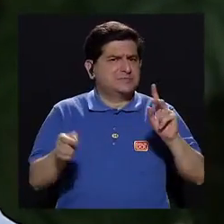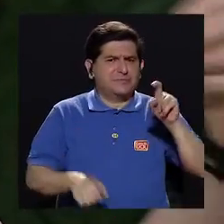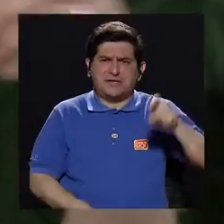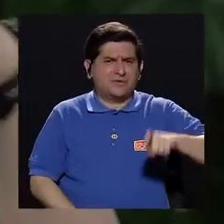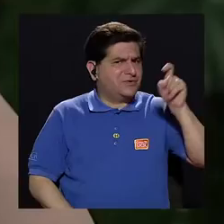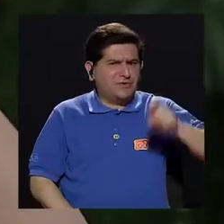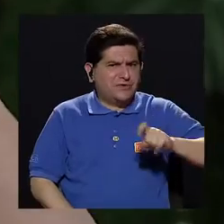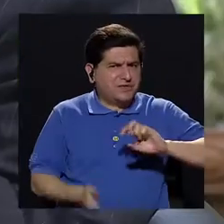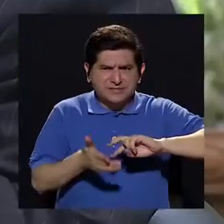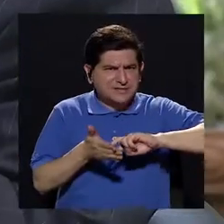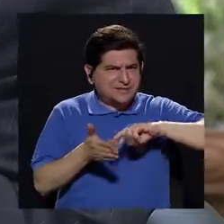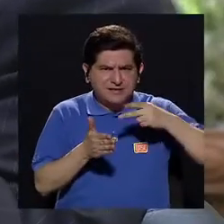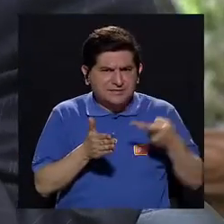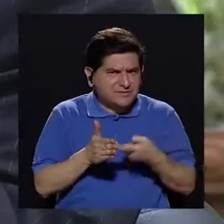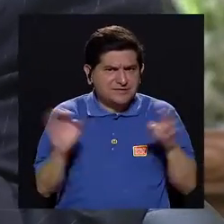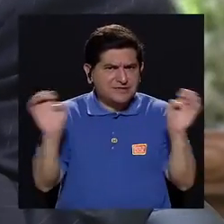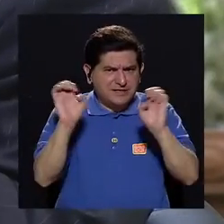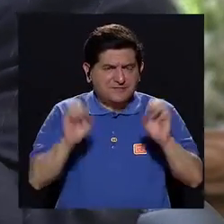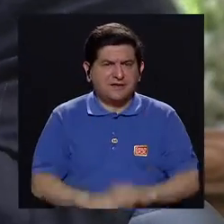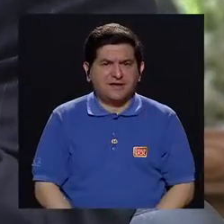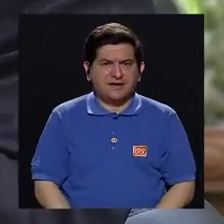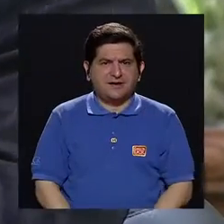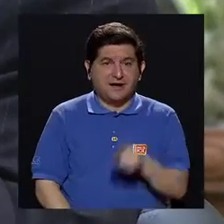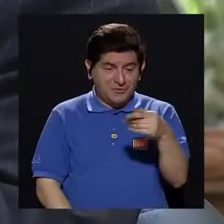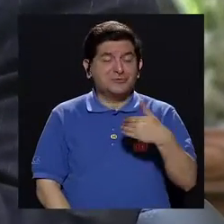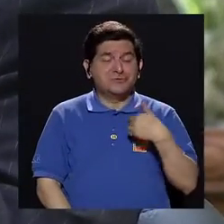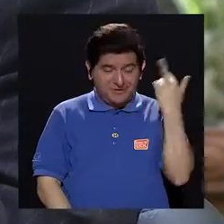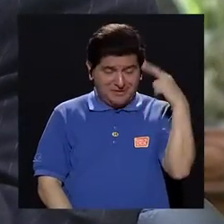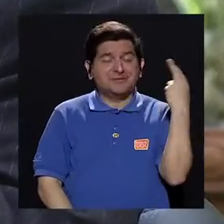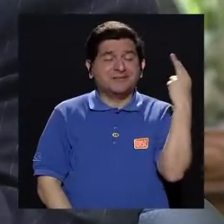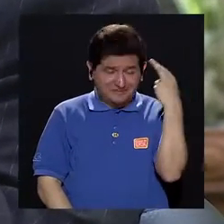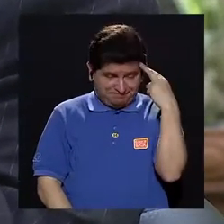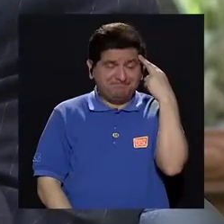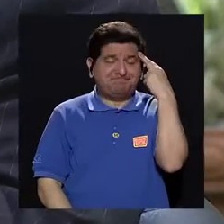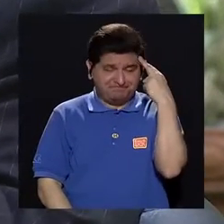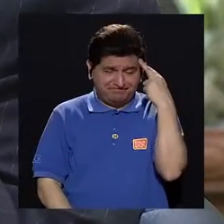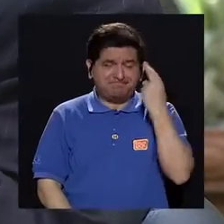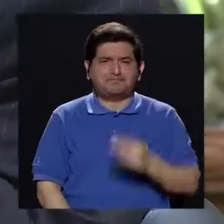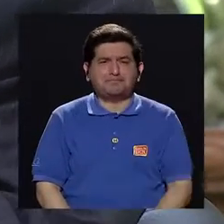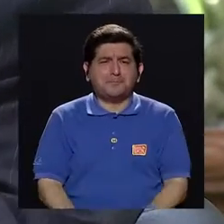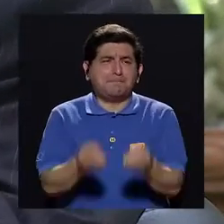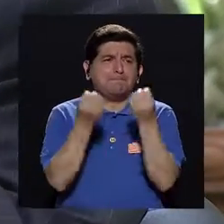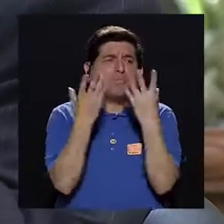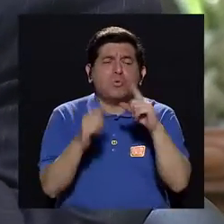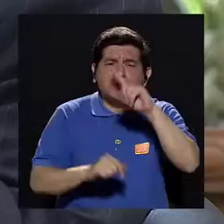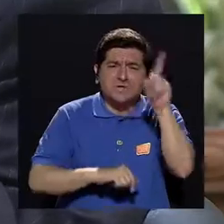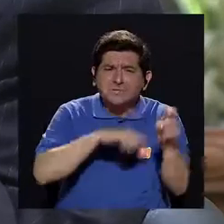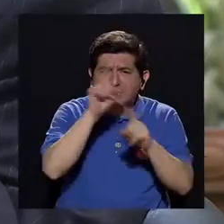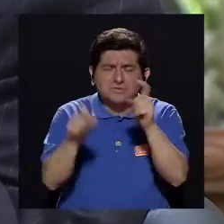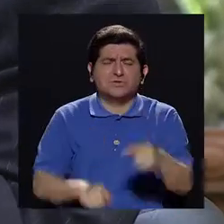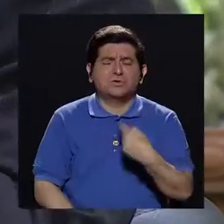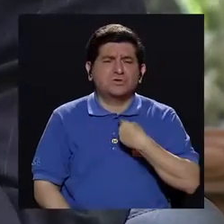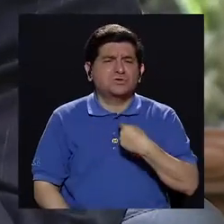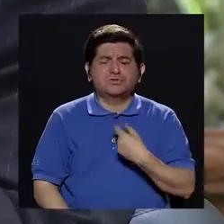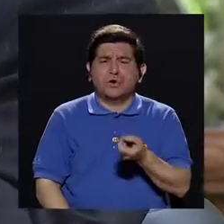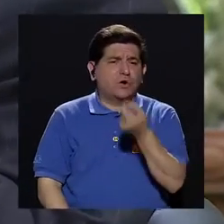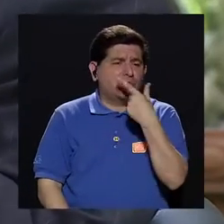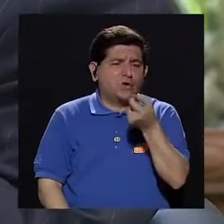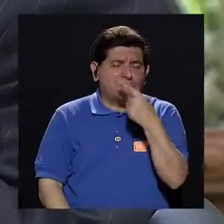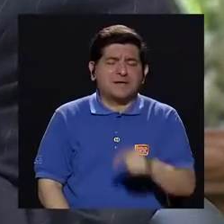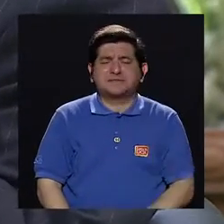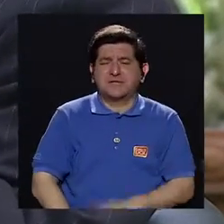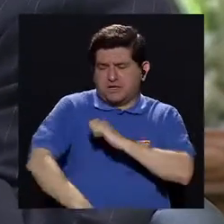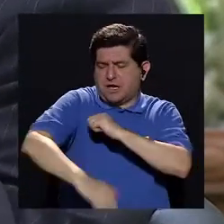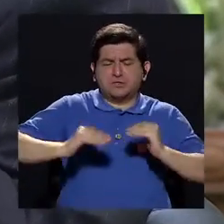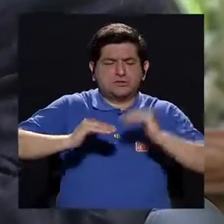no es una emergencia. Tienes, Saúl, toda la razón. Vea, muchas de las consultas son porque me quedé sin pastillas